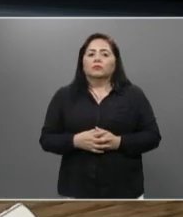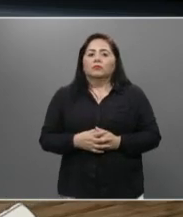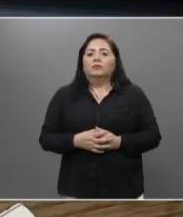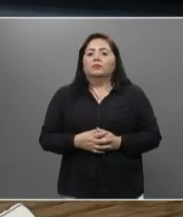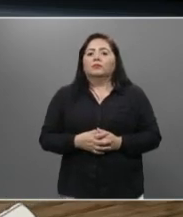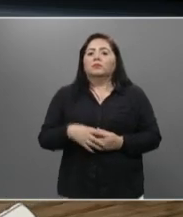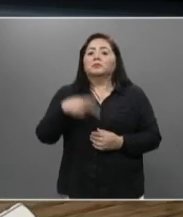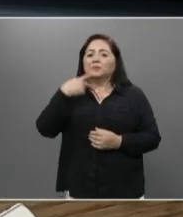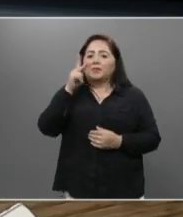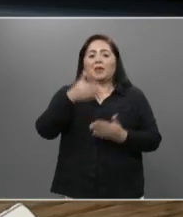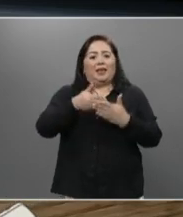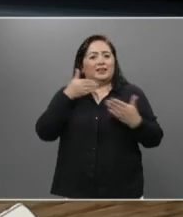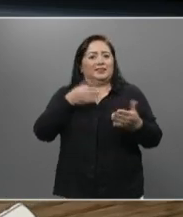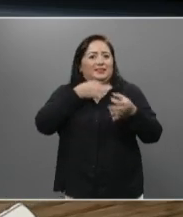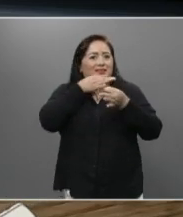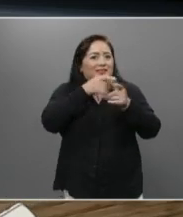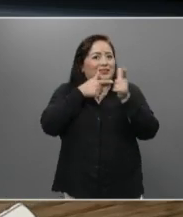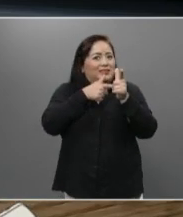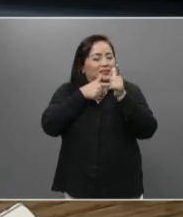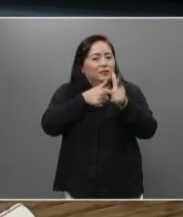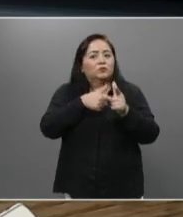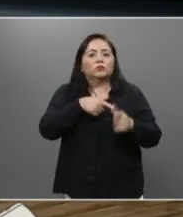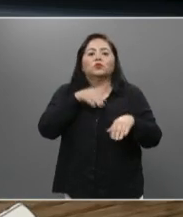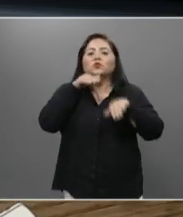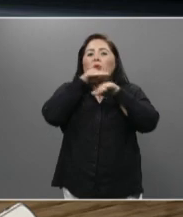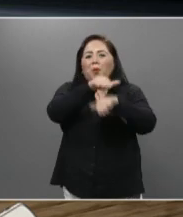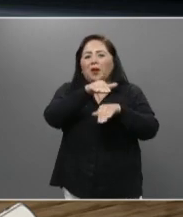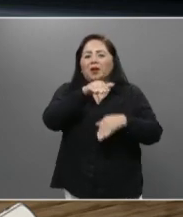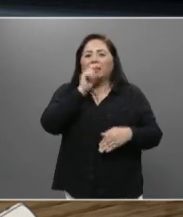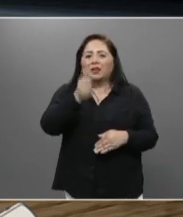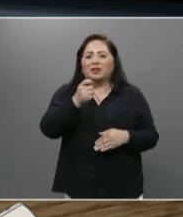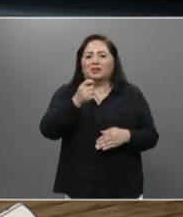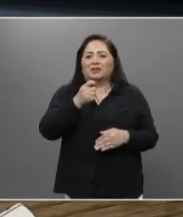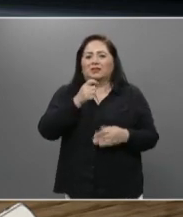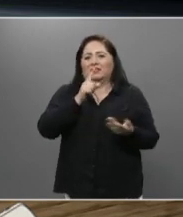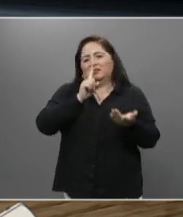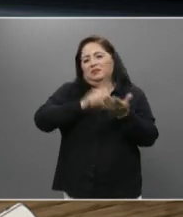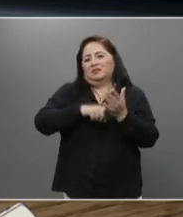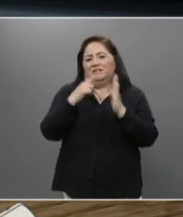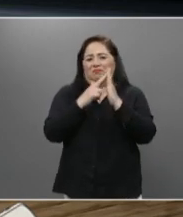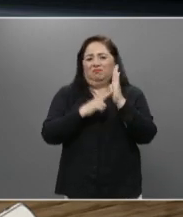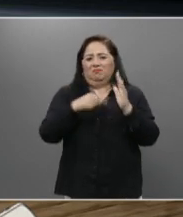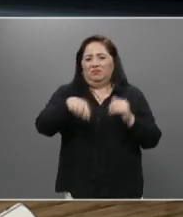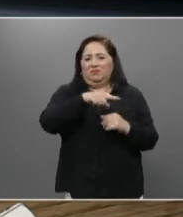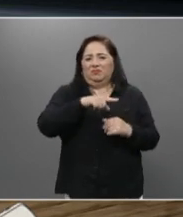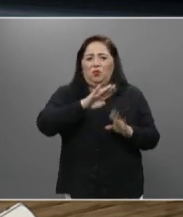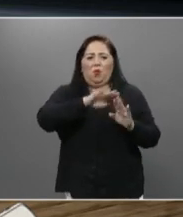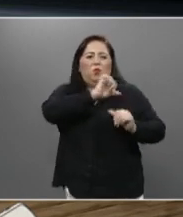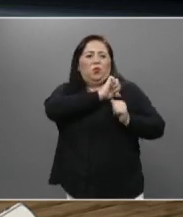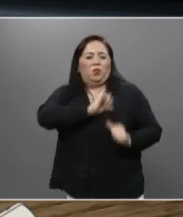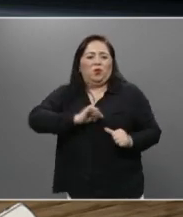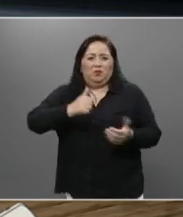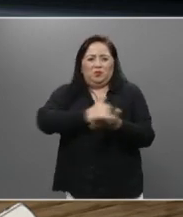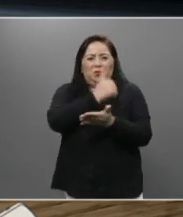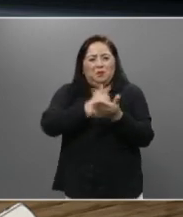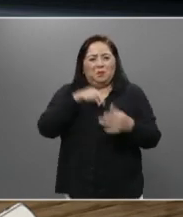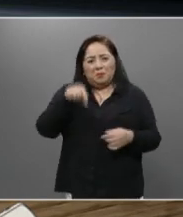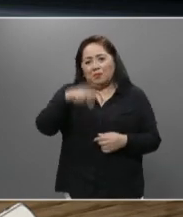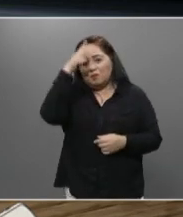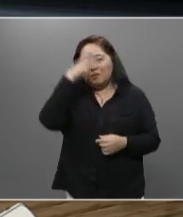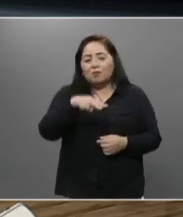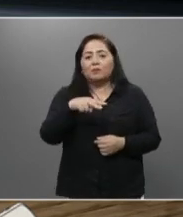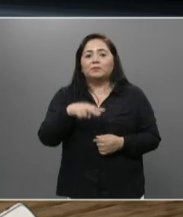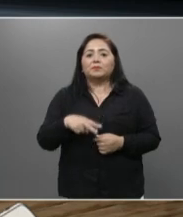Antes de seguir informando sobre las disposiciones de la autoridad en la Ciudad de